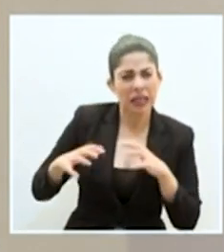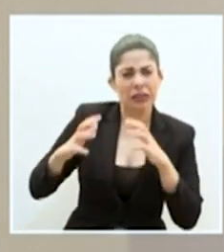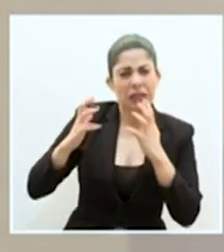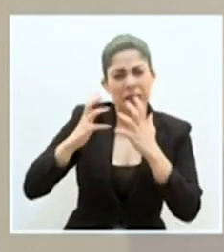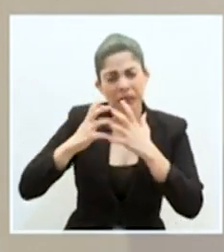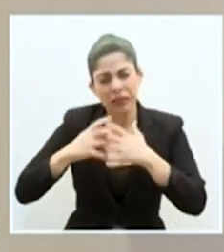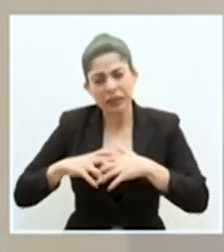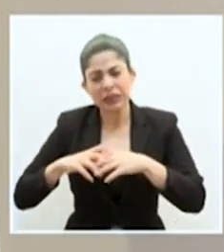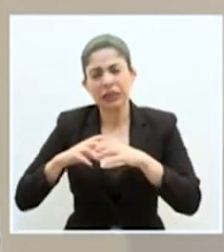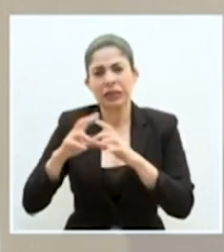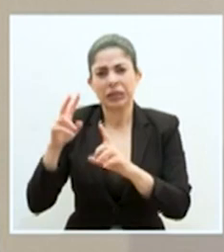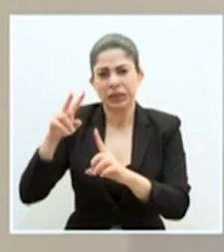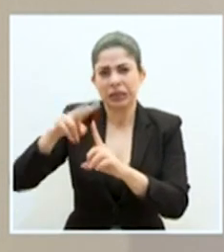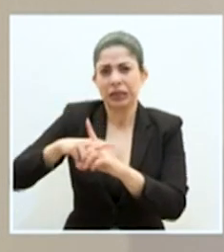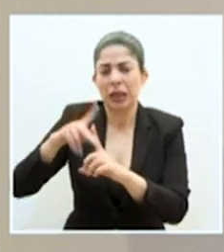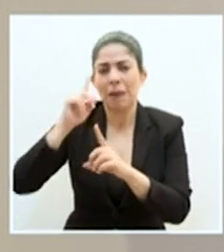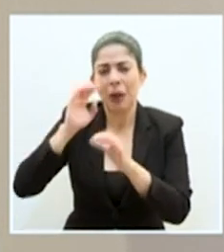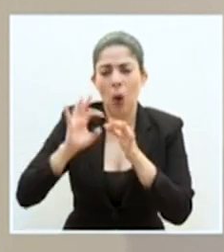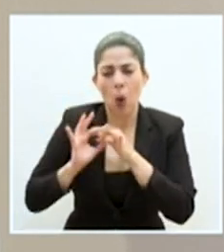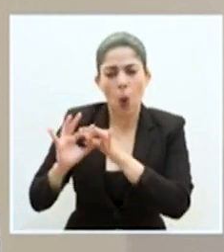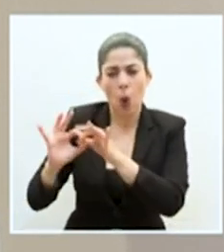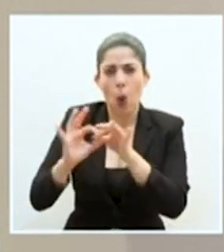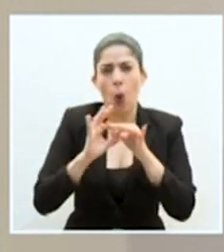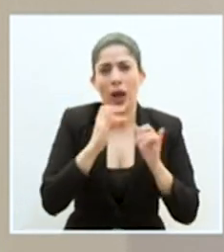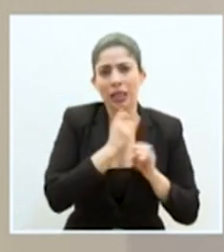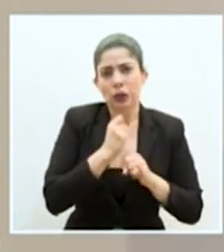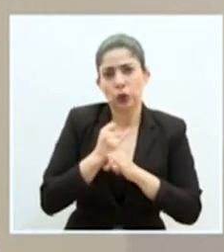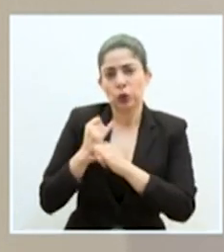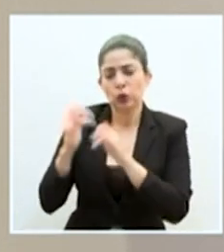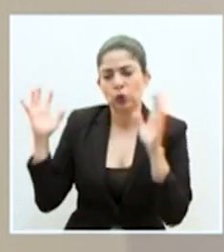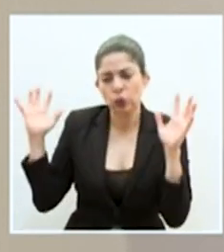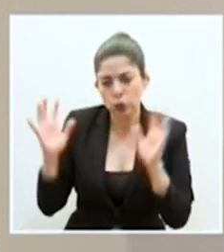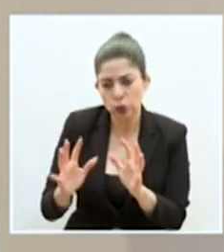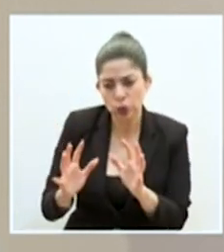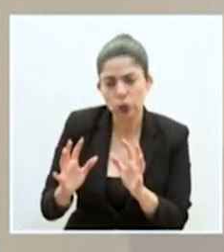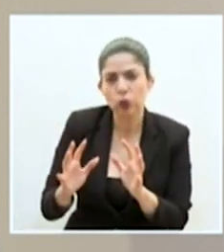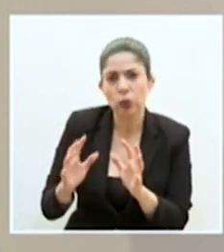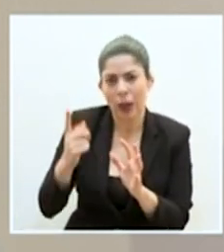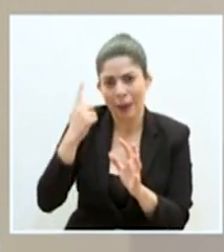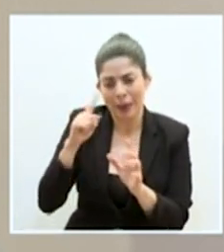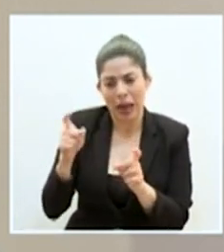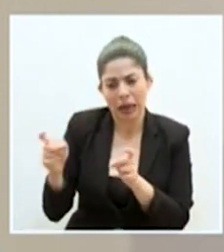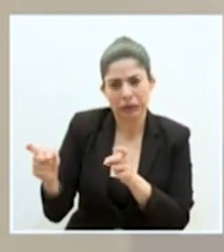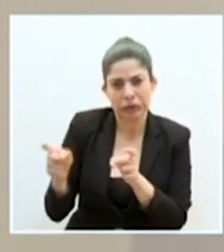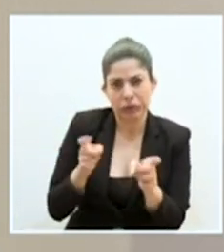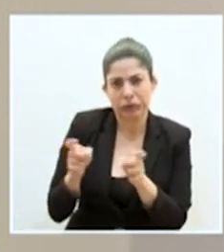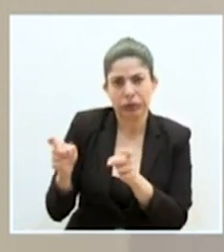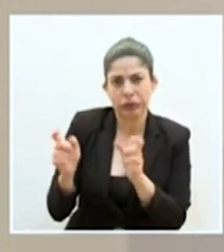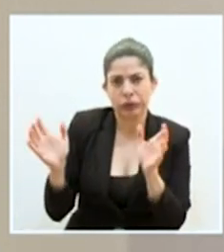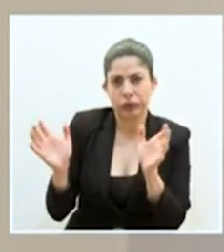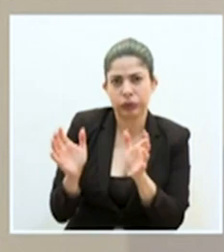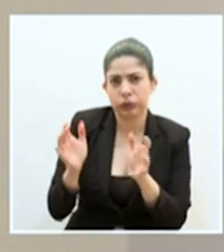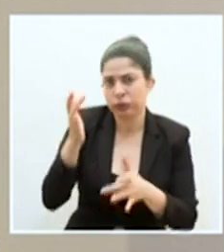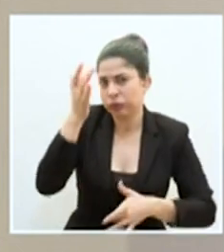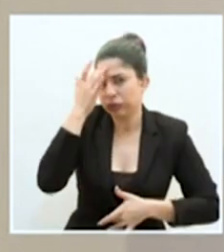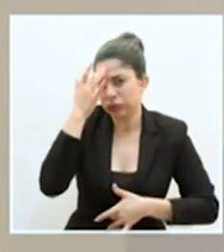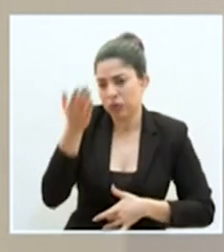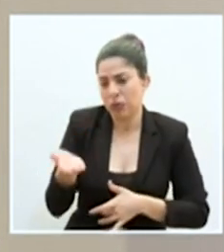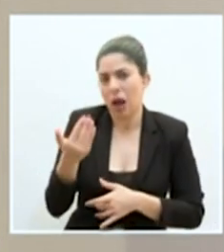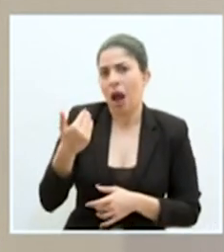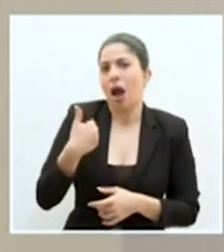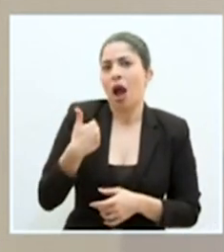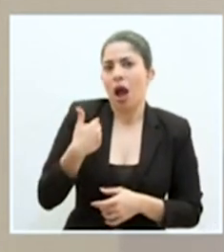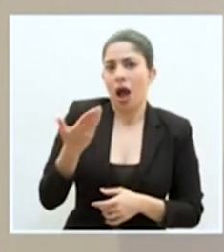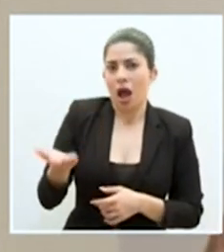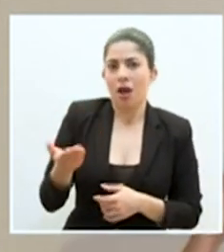epidemiológicas y de coordinación con otras entidades para poder hacer la mayor contención posible de los casos que ya hemos tenido